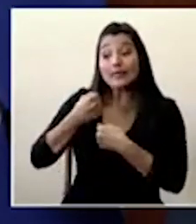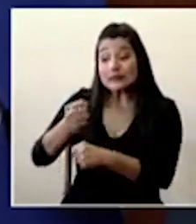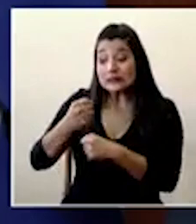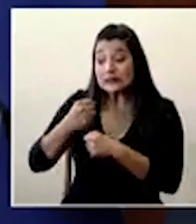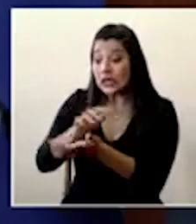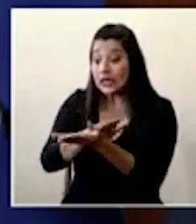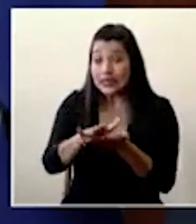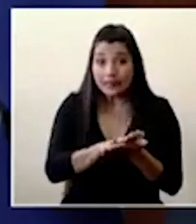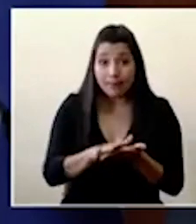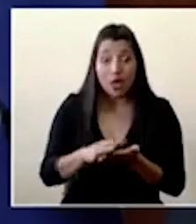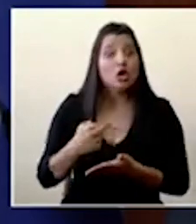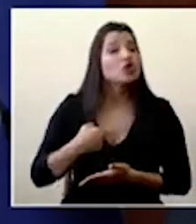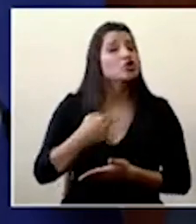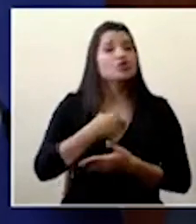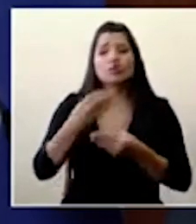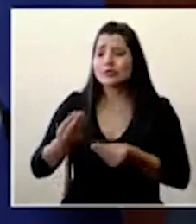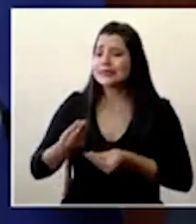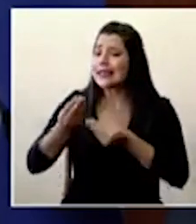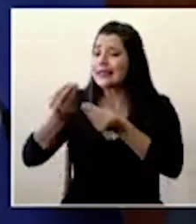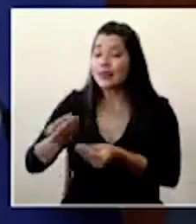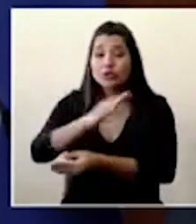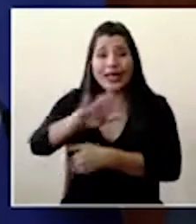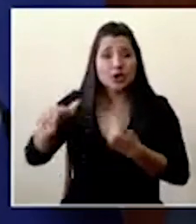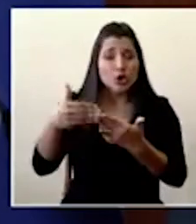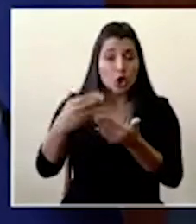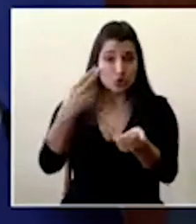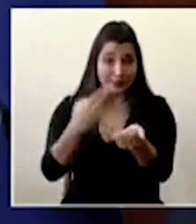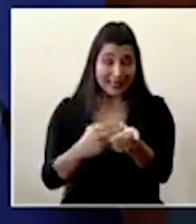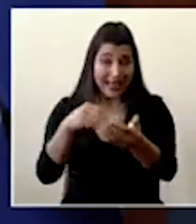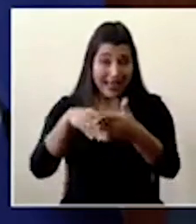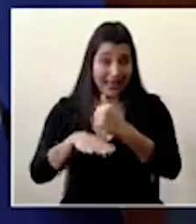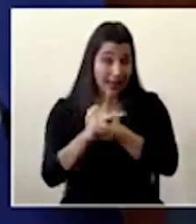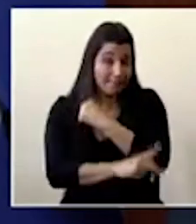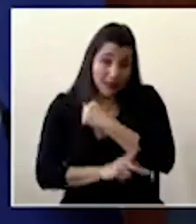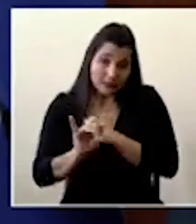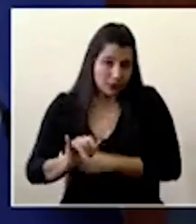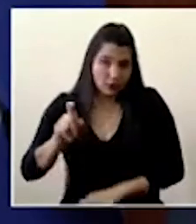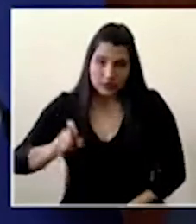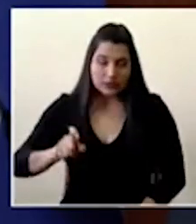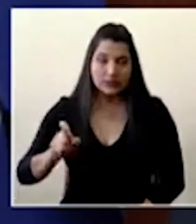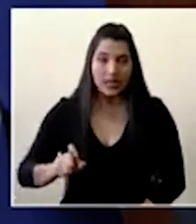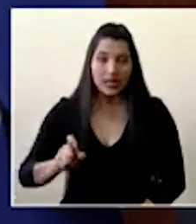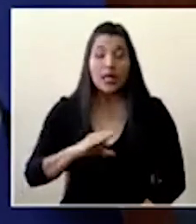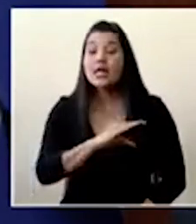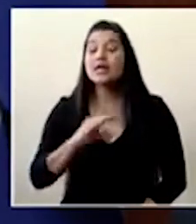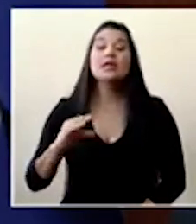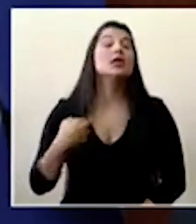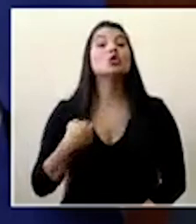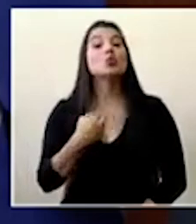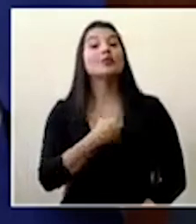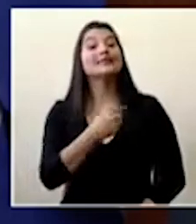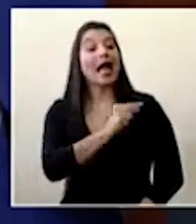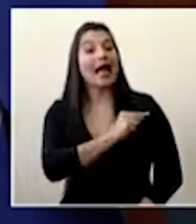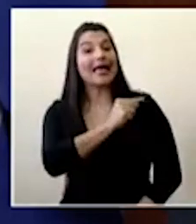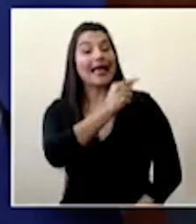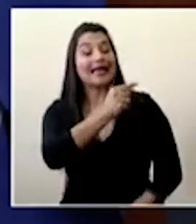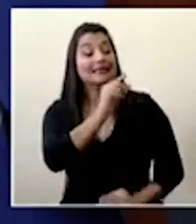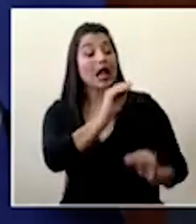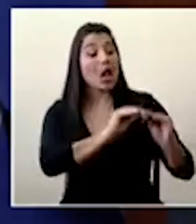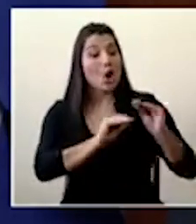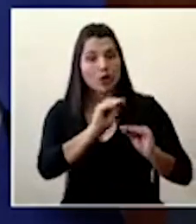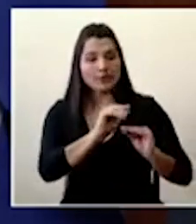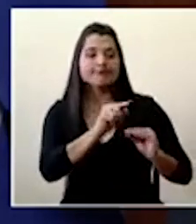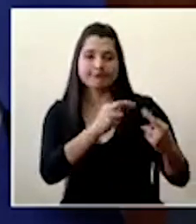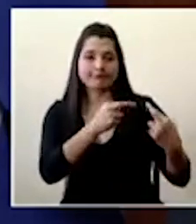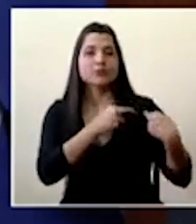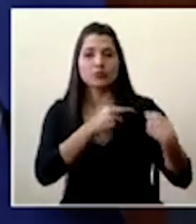esto es algo que se le entrega a todos los hospitales del país. Es una necesidad y nuestra gerencia de logística se